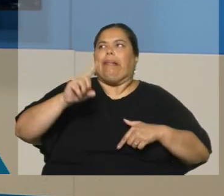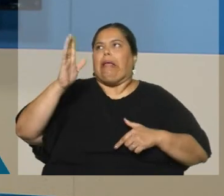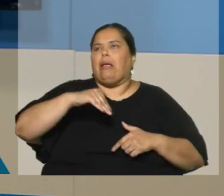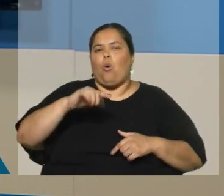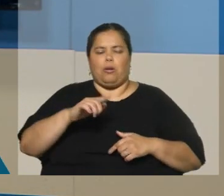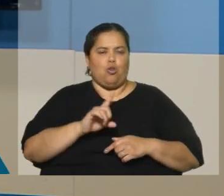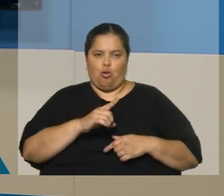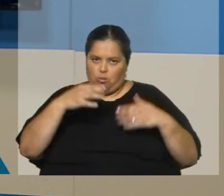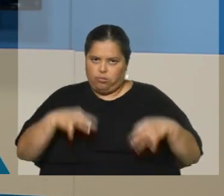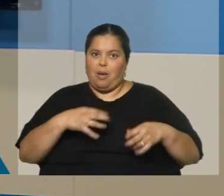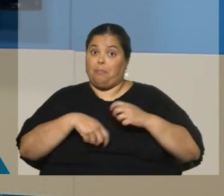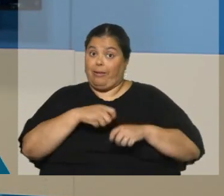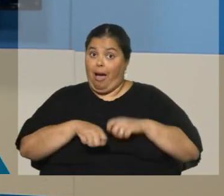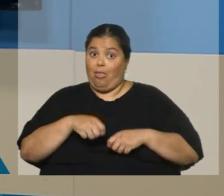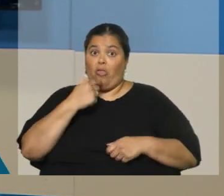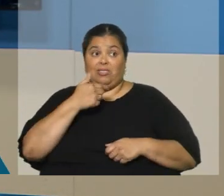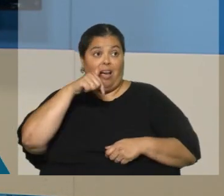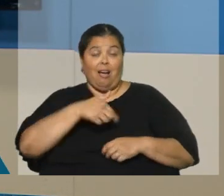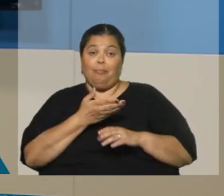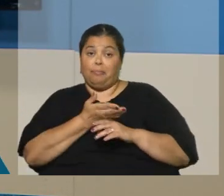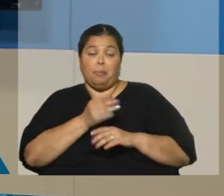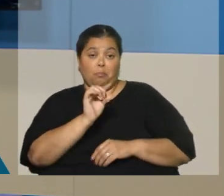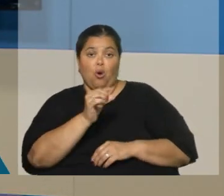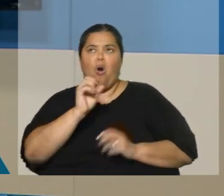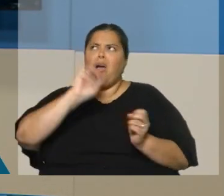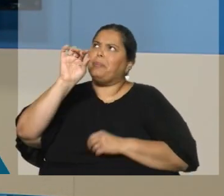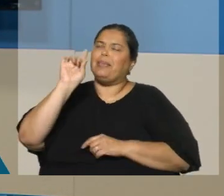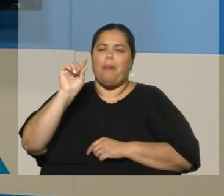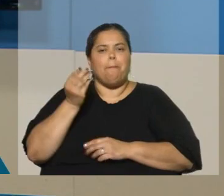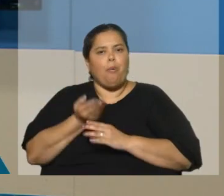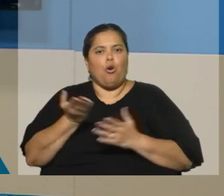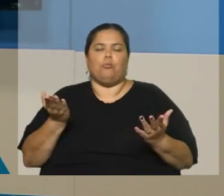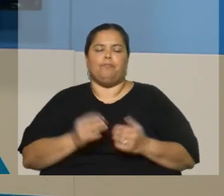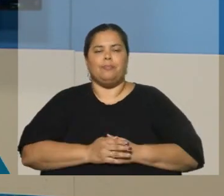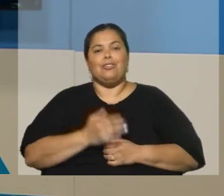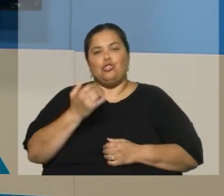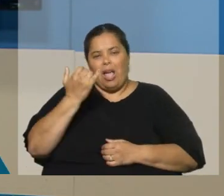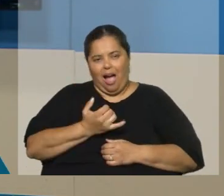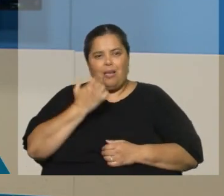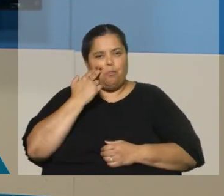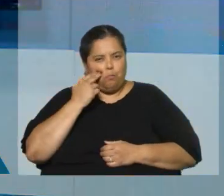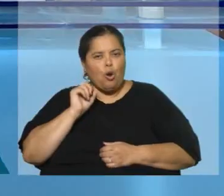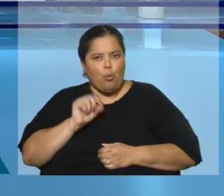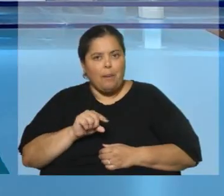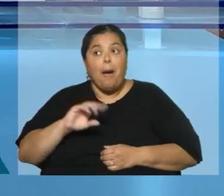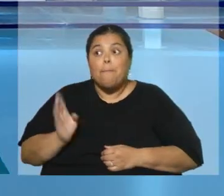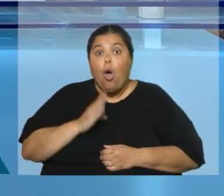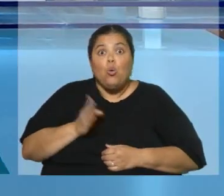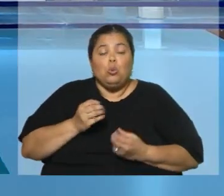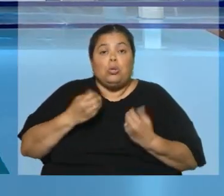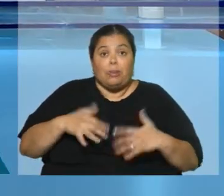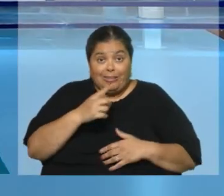Son dos cuestiones de mercado que pueden tener mucho que ver con la coyuntura, pero también hay problemas estructurales y de competitividad. Pero hago